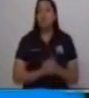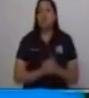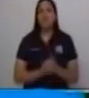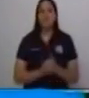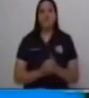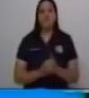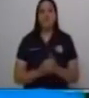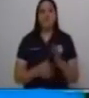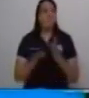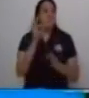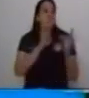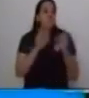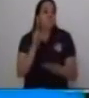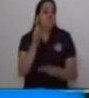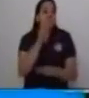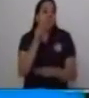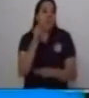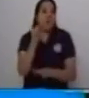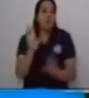o no